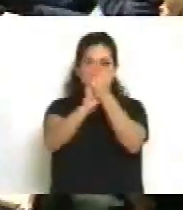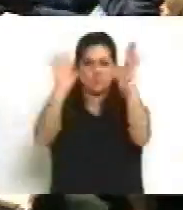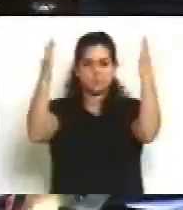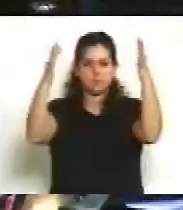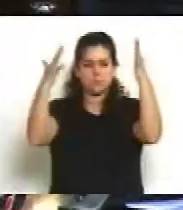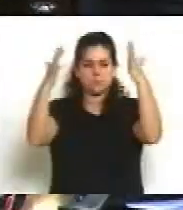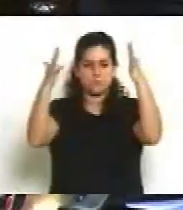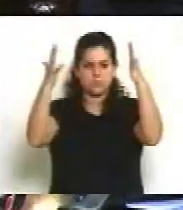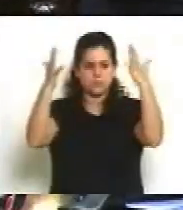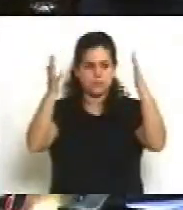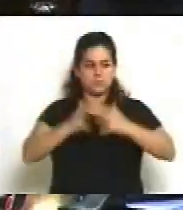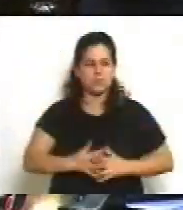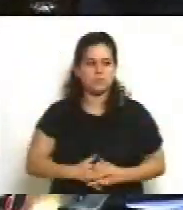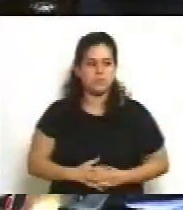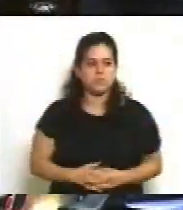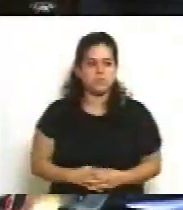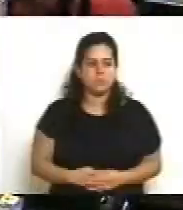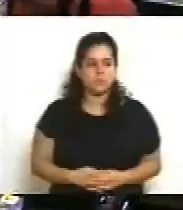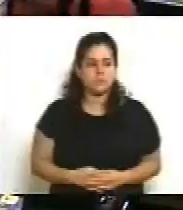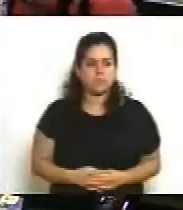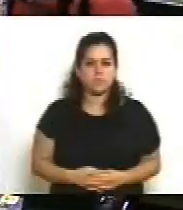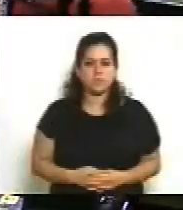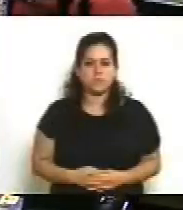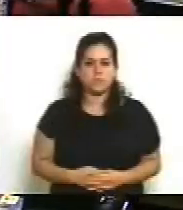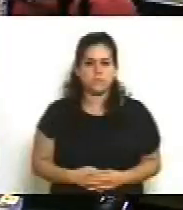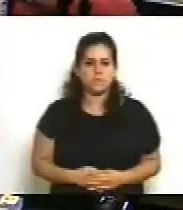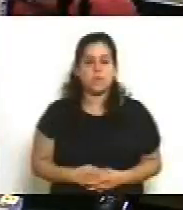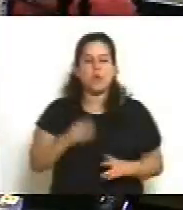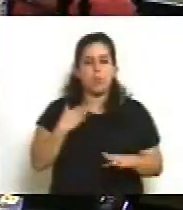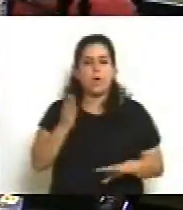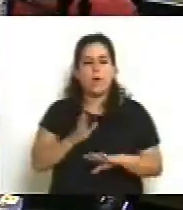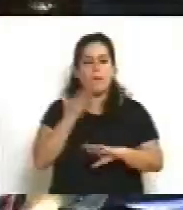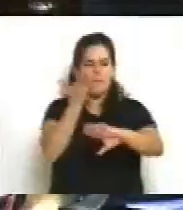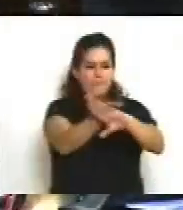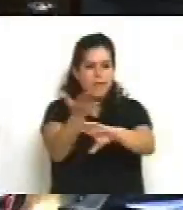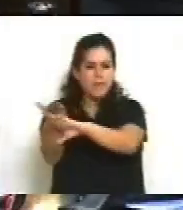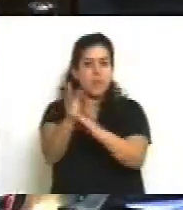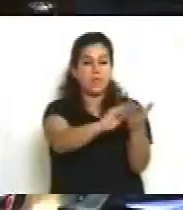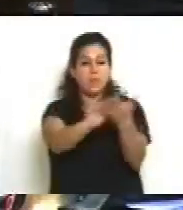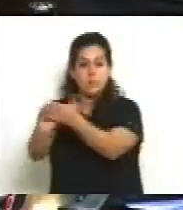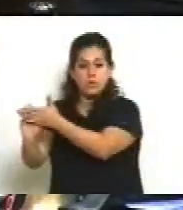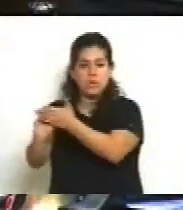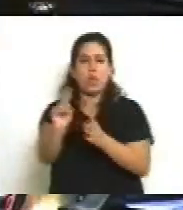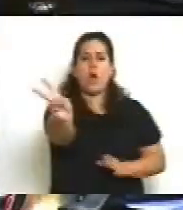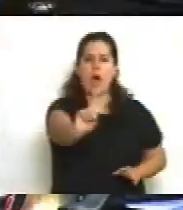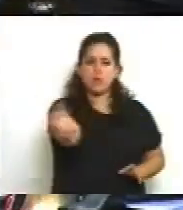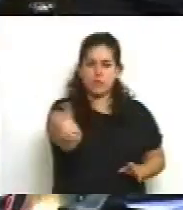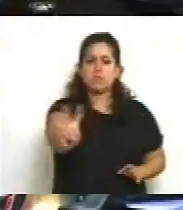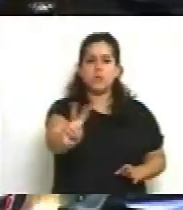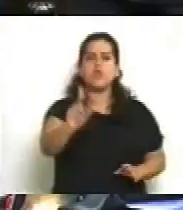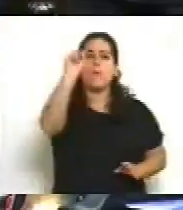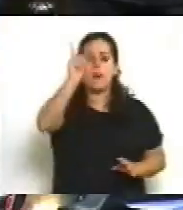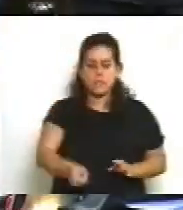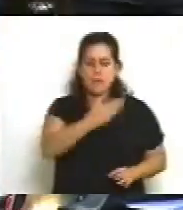Voy a pedir autorización para que quede registrado mi voto. Voy a pedir a los señores diputados autorización para que el voto de la